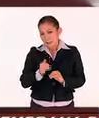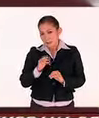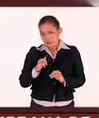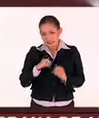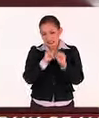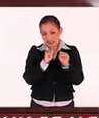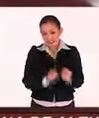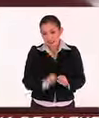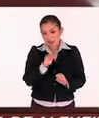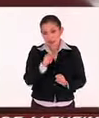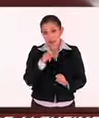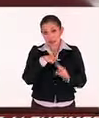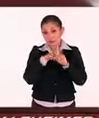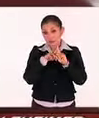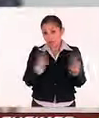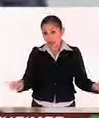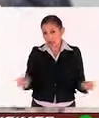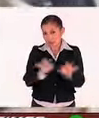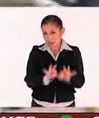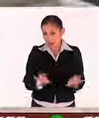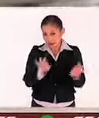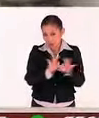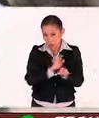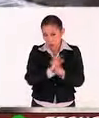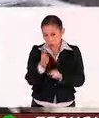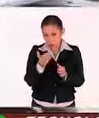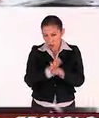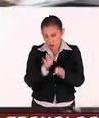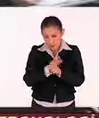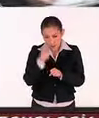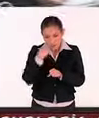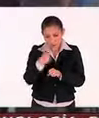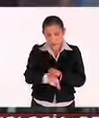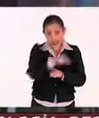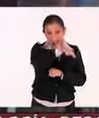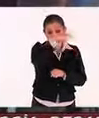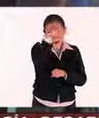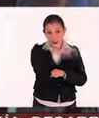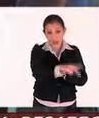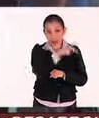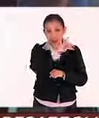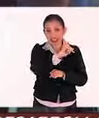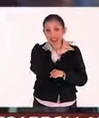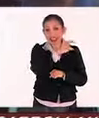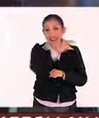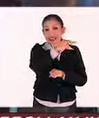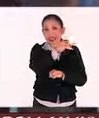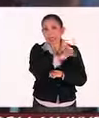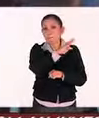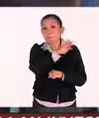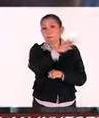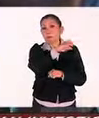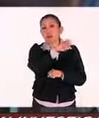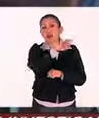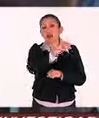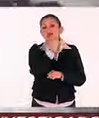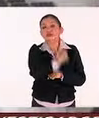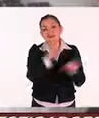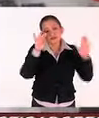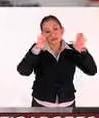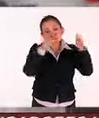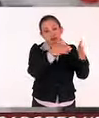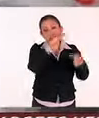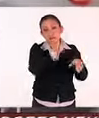en sistemas biomédicos tiene diferencias importantes. Una de ellas es que en México la ingeniería biomédica se dedica